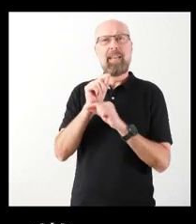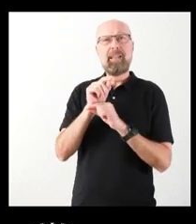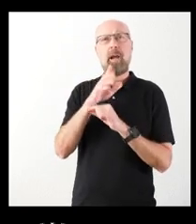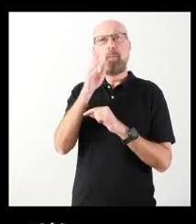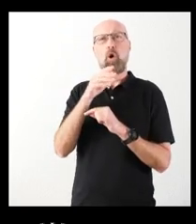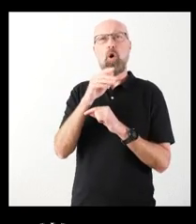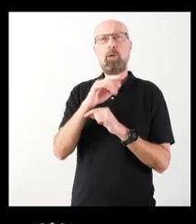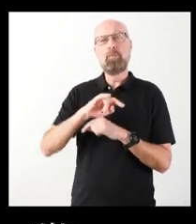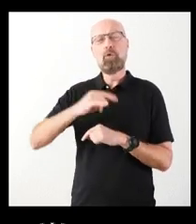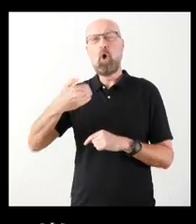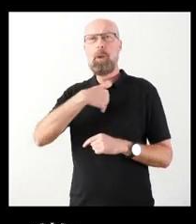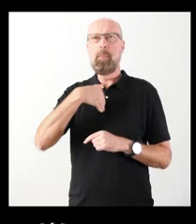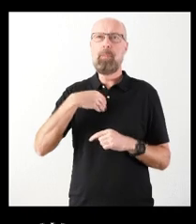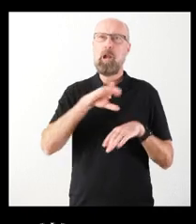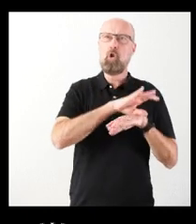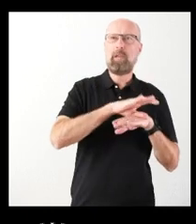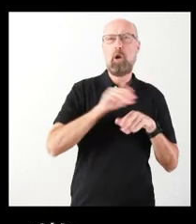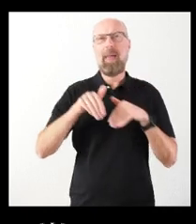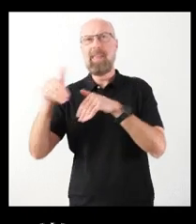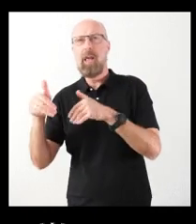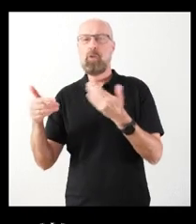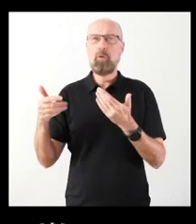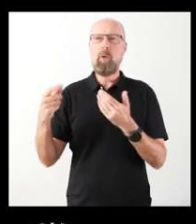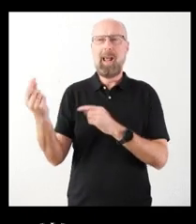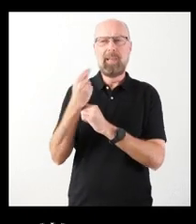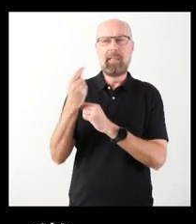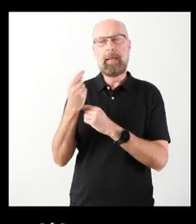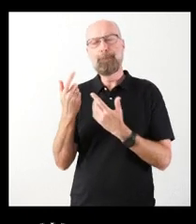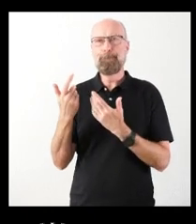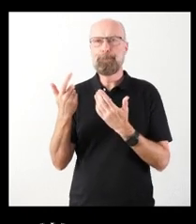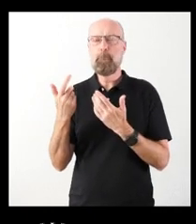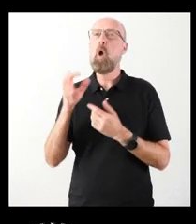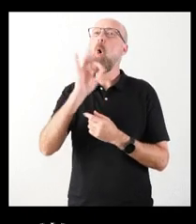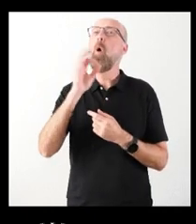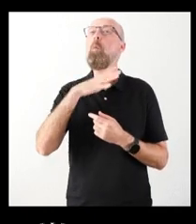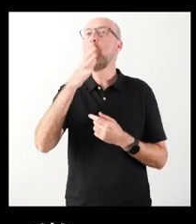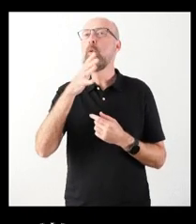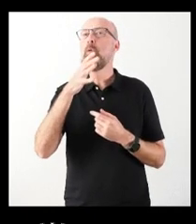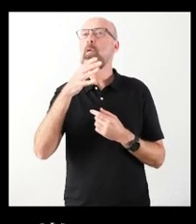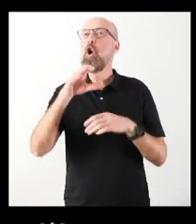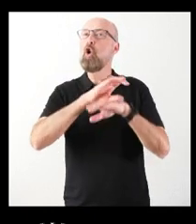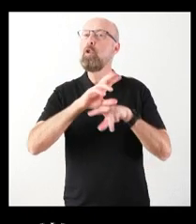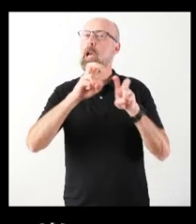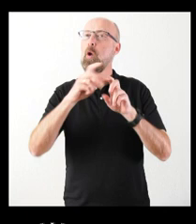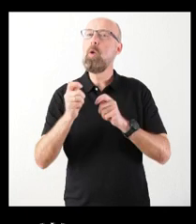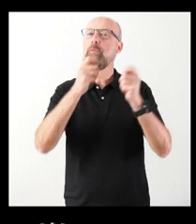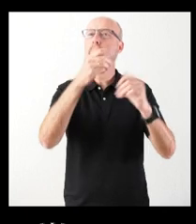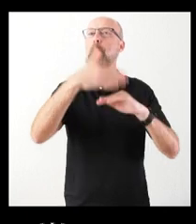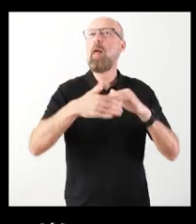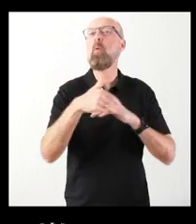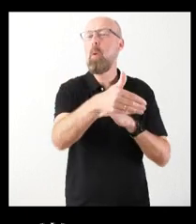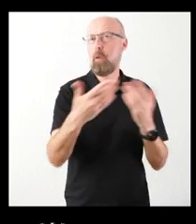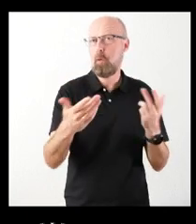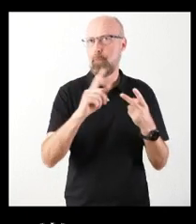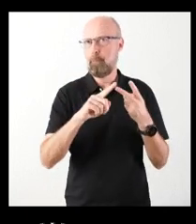y candidato han acabado pesando. Y, luego, qué plazos manejan para tener el nuevo consejero. Y, luego, por otro lado, hoy